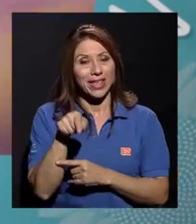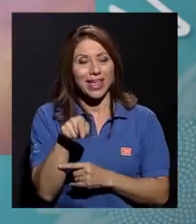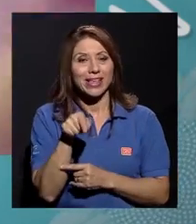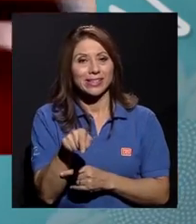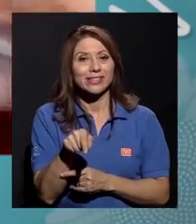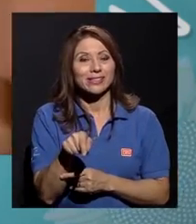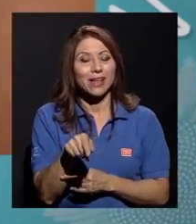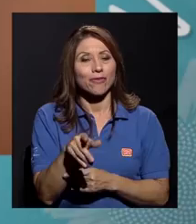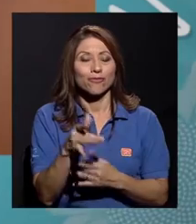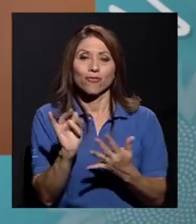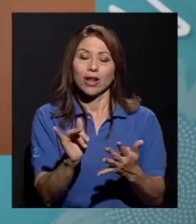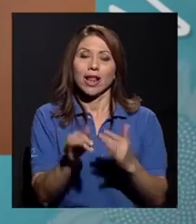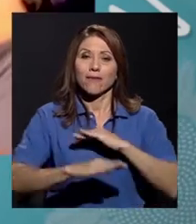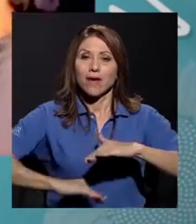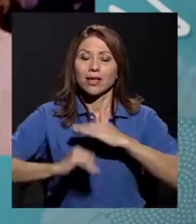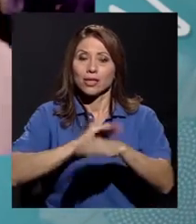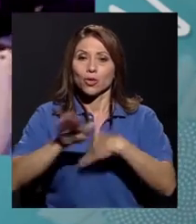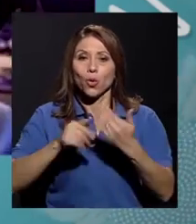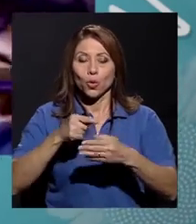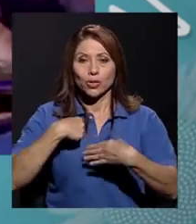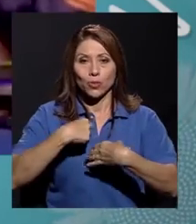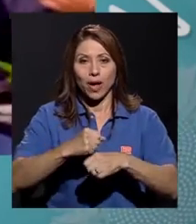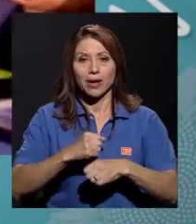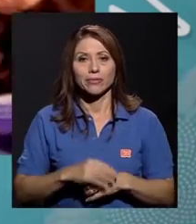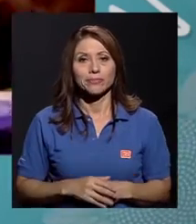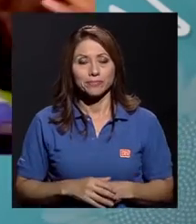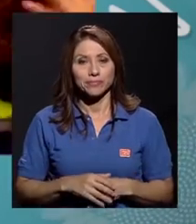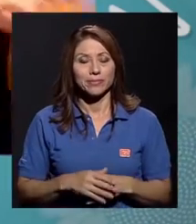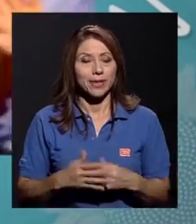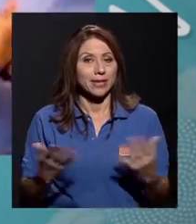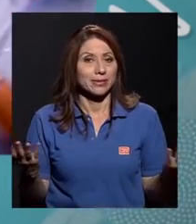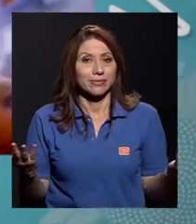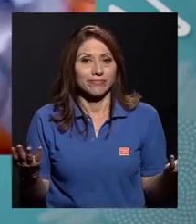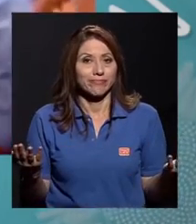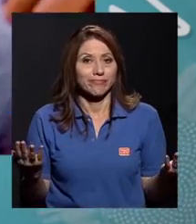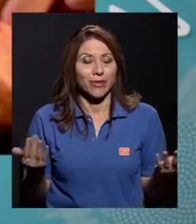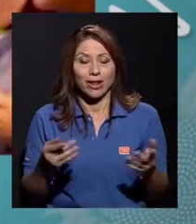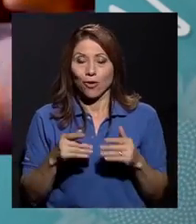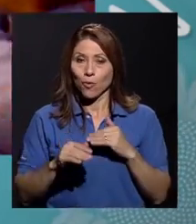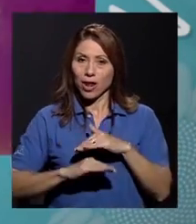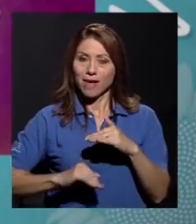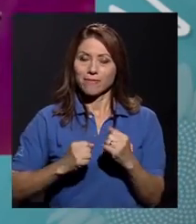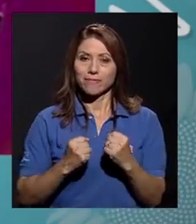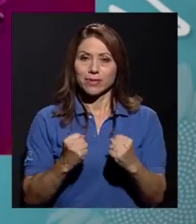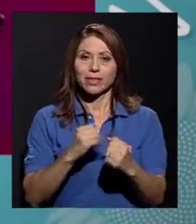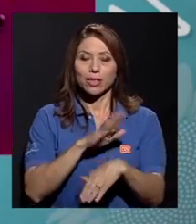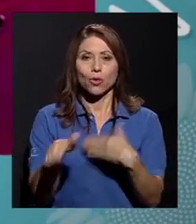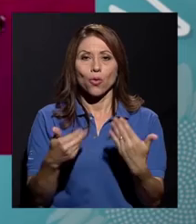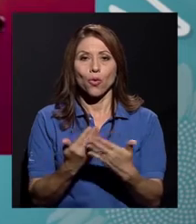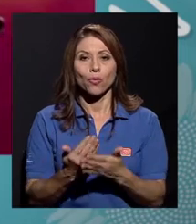todo lo que yo hago. Y es la raíces de todo.